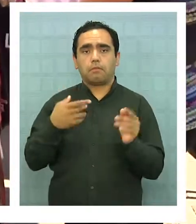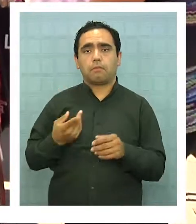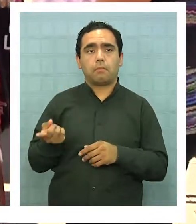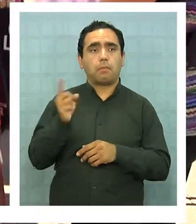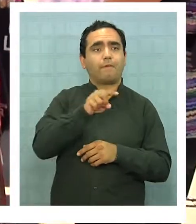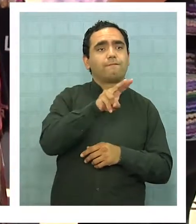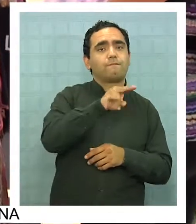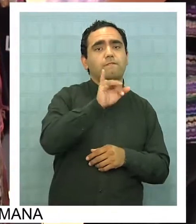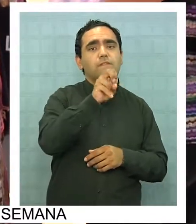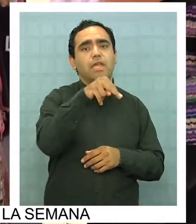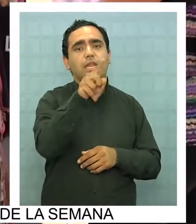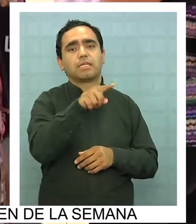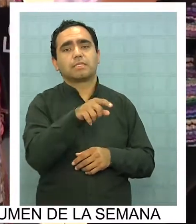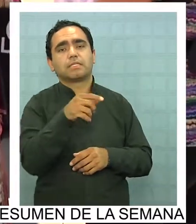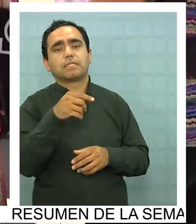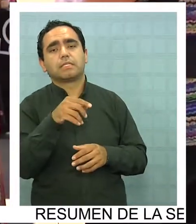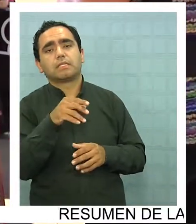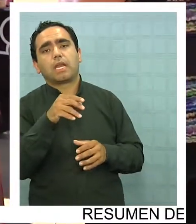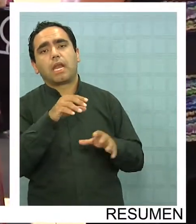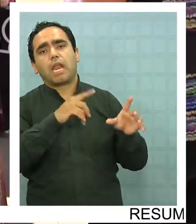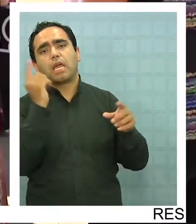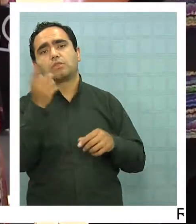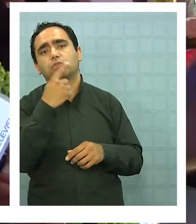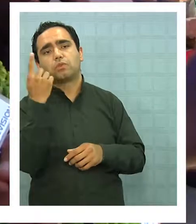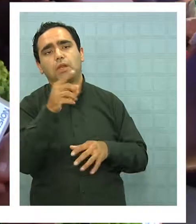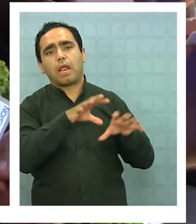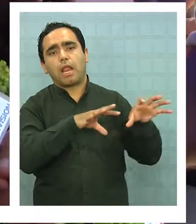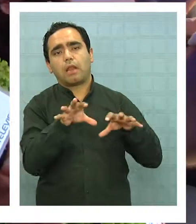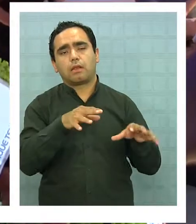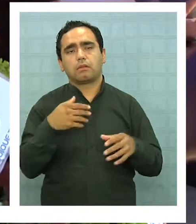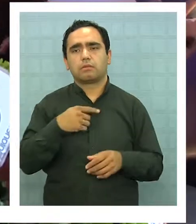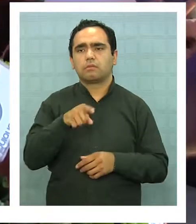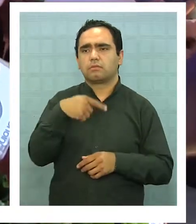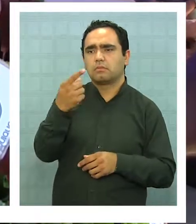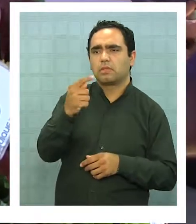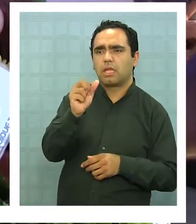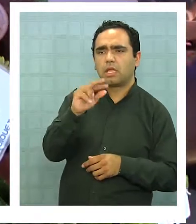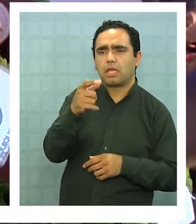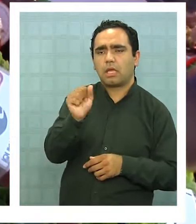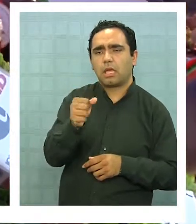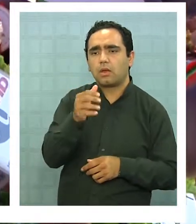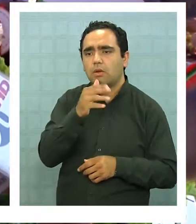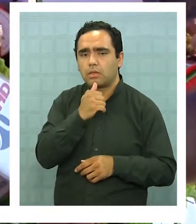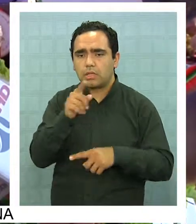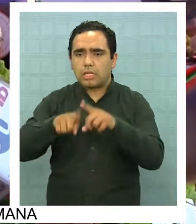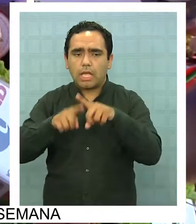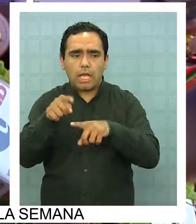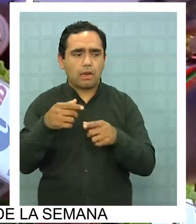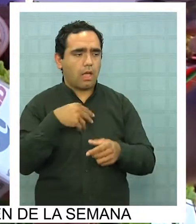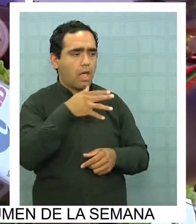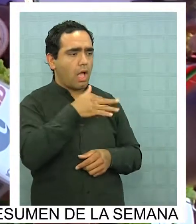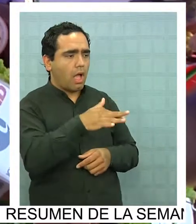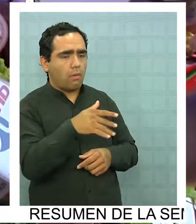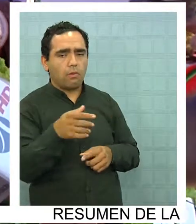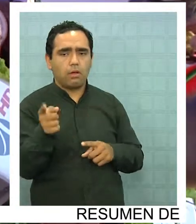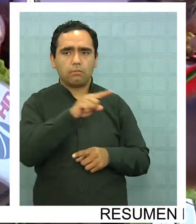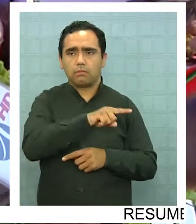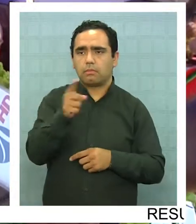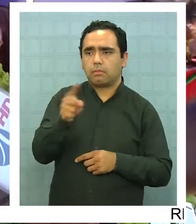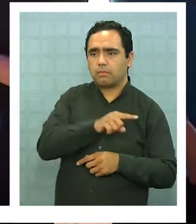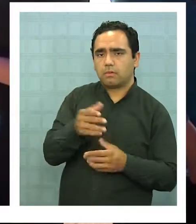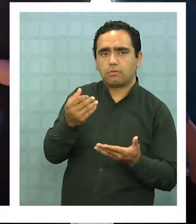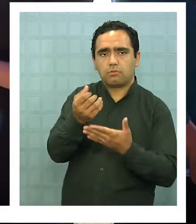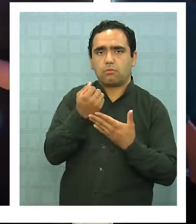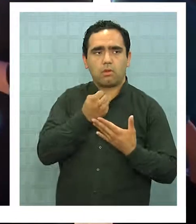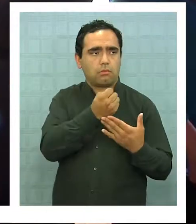nacionales, nos mandan a la DGA porque tienen que tener agua, va a tener tierra. Vamos a la DGA, si no tienen tierra, va a querer agua. Estamos como una pelota de ping